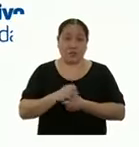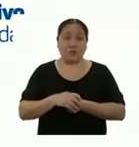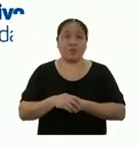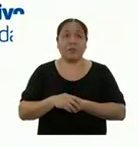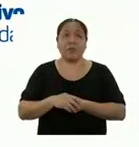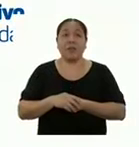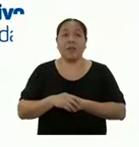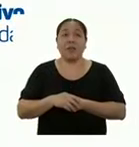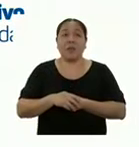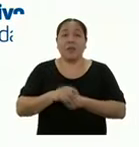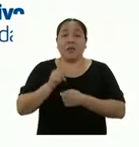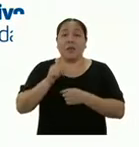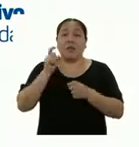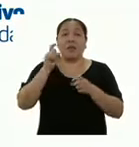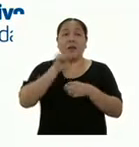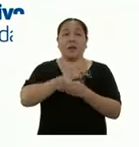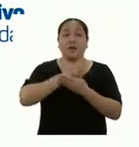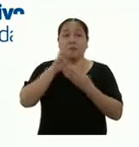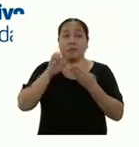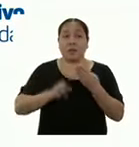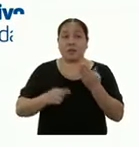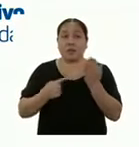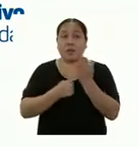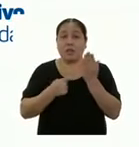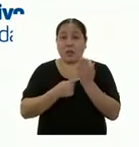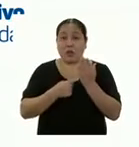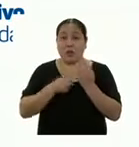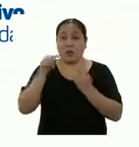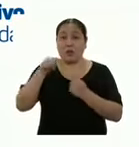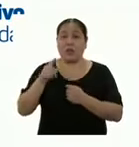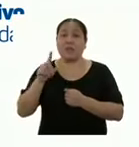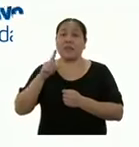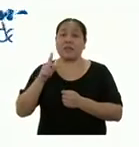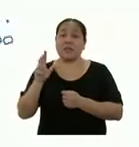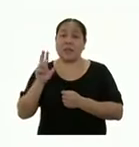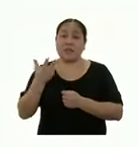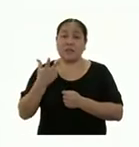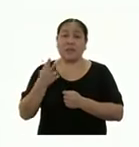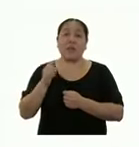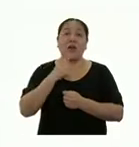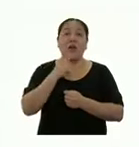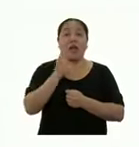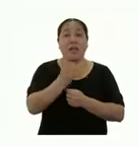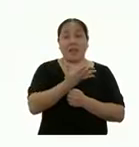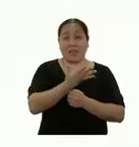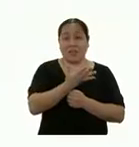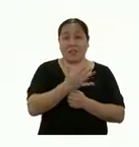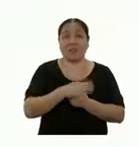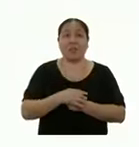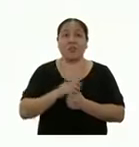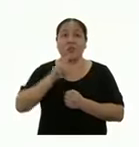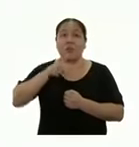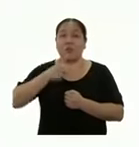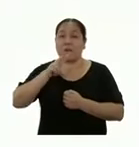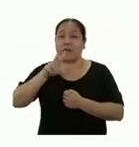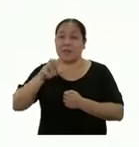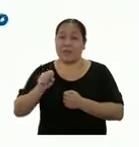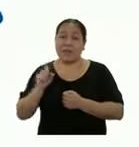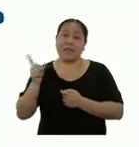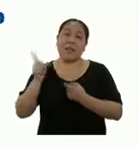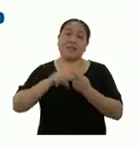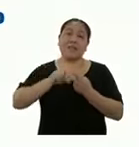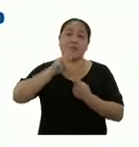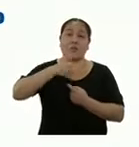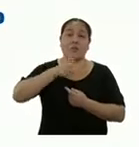programas de formación de auxiliar técnico o técnico operativo, del tercer al quinto grado de secundaria, y del 2023 al 2024,